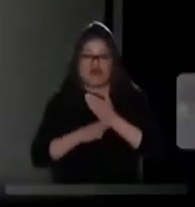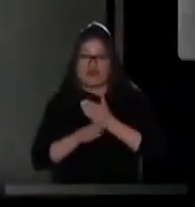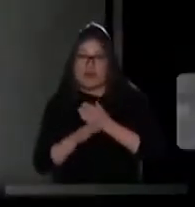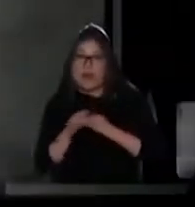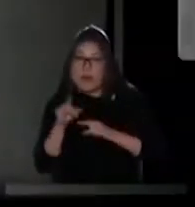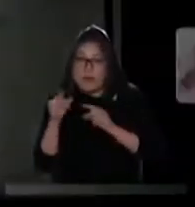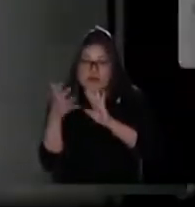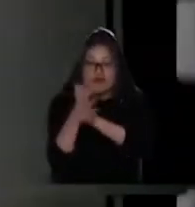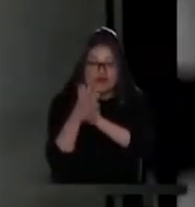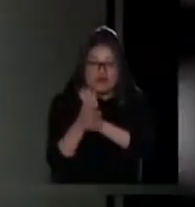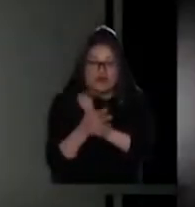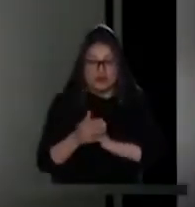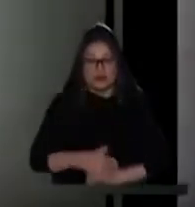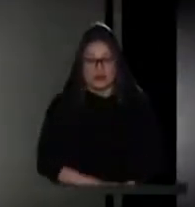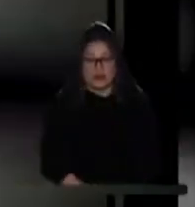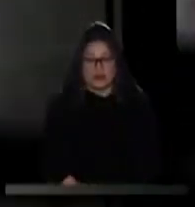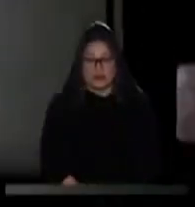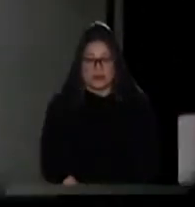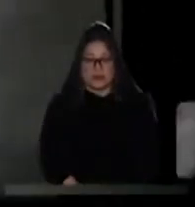bondades, de todas sus...